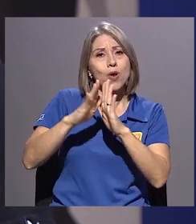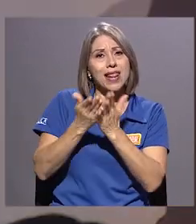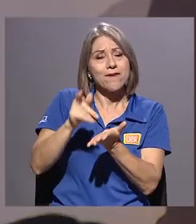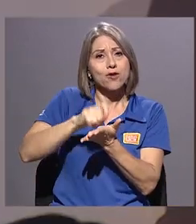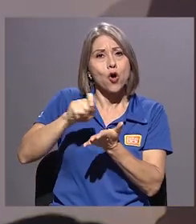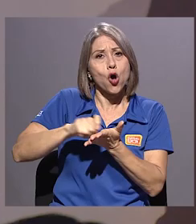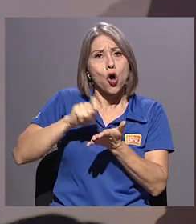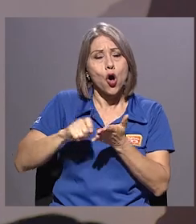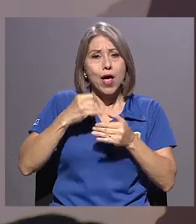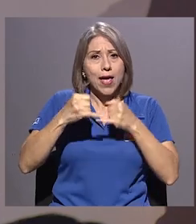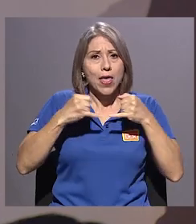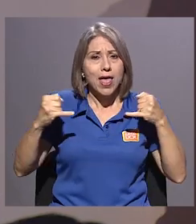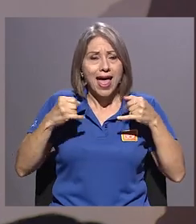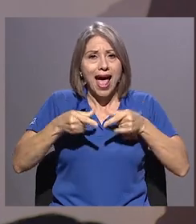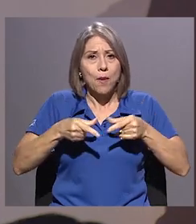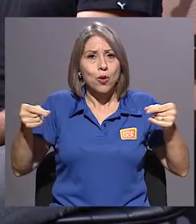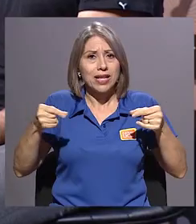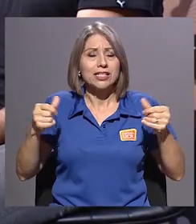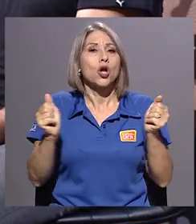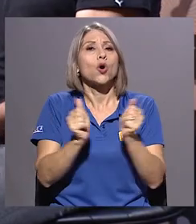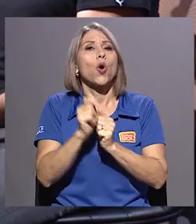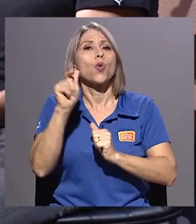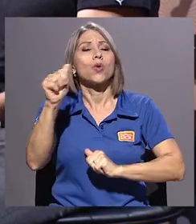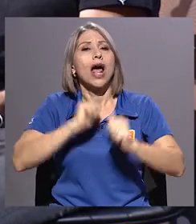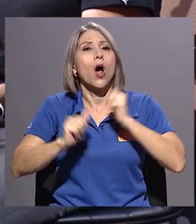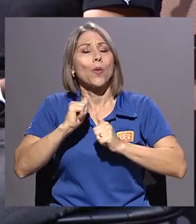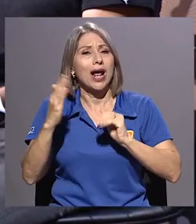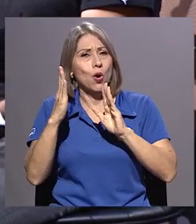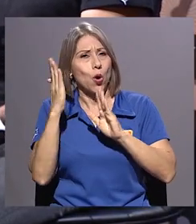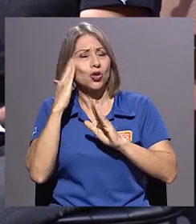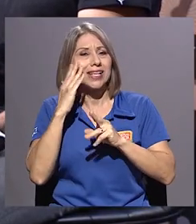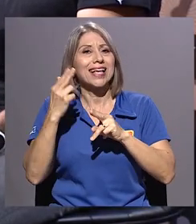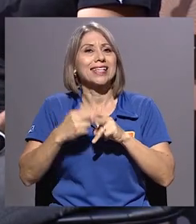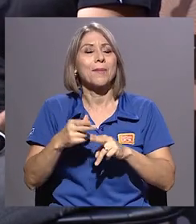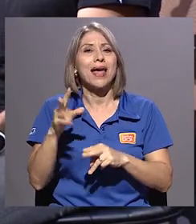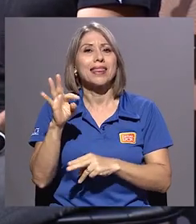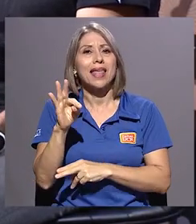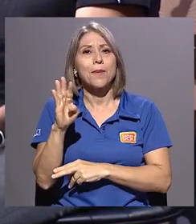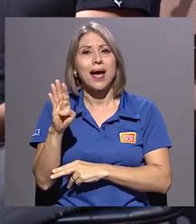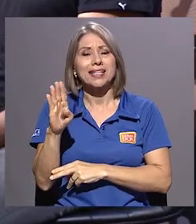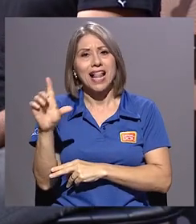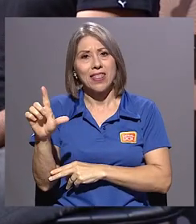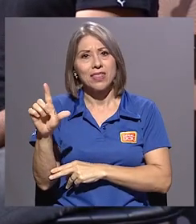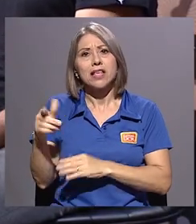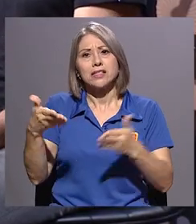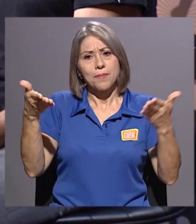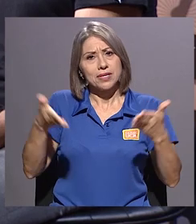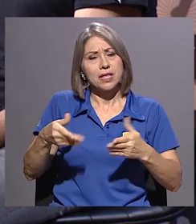con una obra muy conocida que se llama Tebas Land, que se presenta en Japón, se ha presentado en Estados Unidos, en toda Europa.